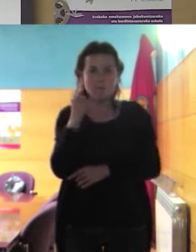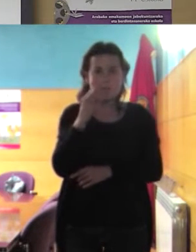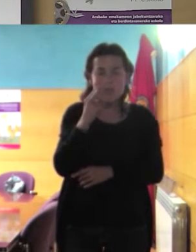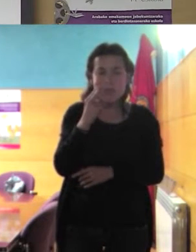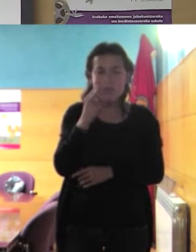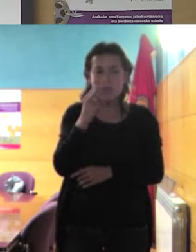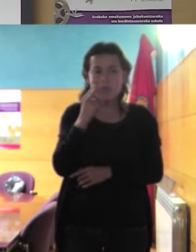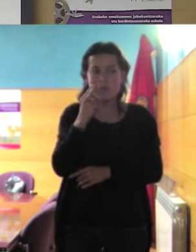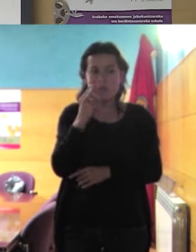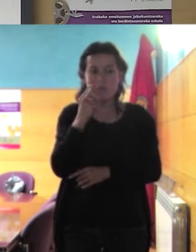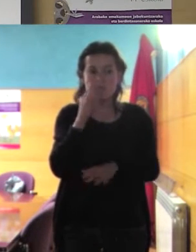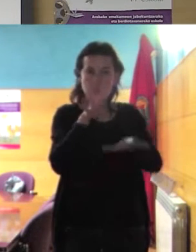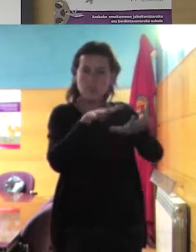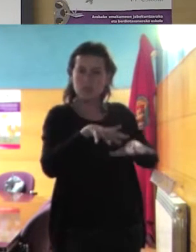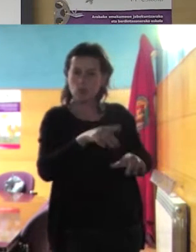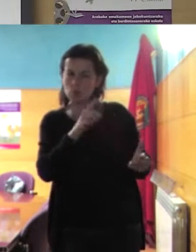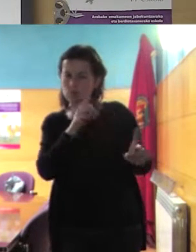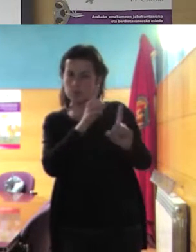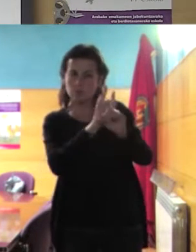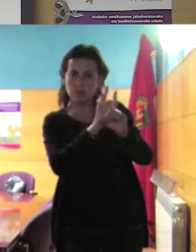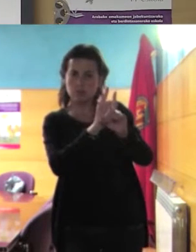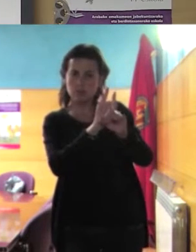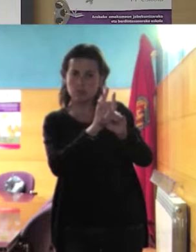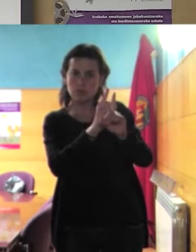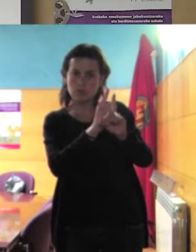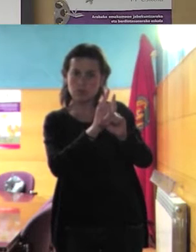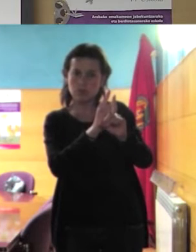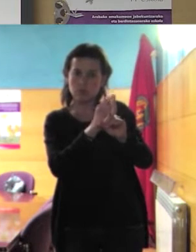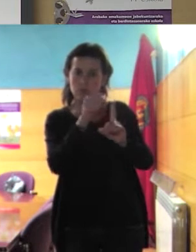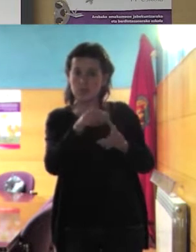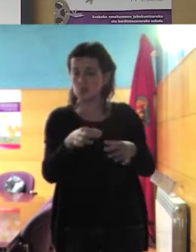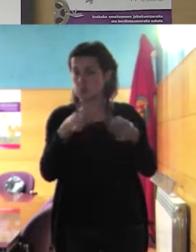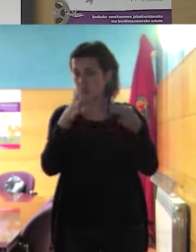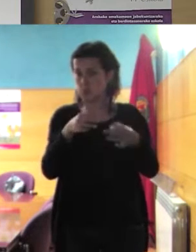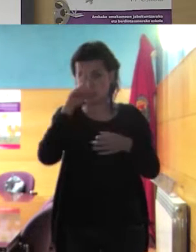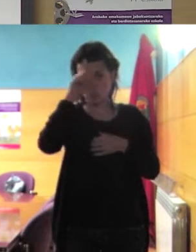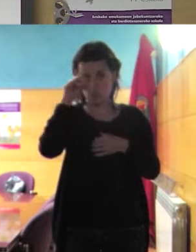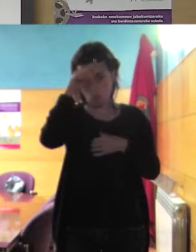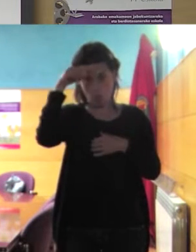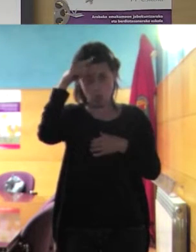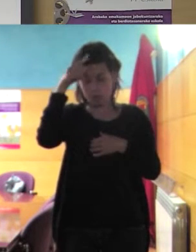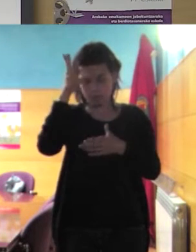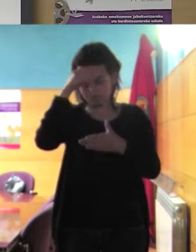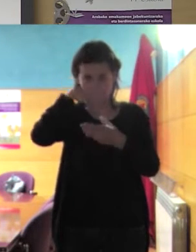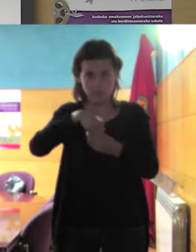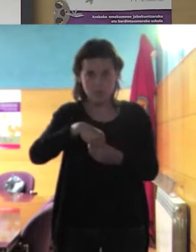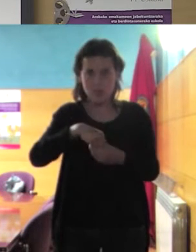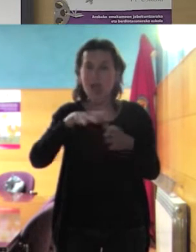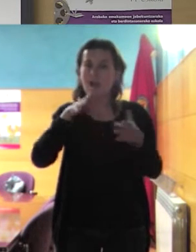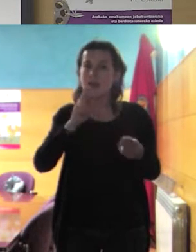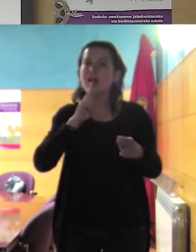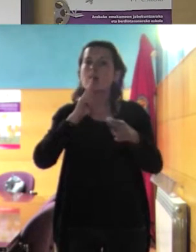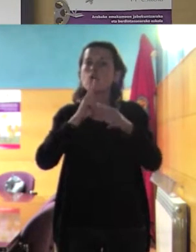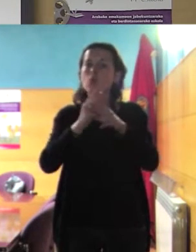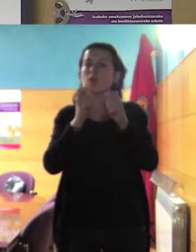hacia el islam esto bueno siempre ha estado presente en nuestra cultura pero ahora ahora lo podemos nombrar porque es